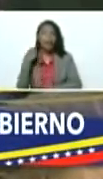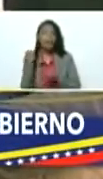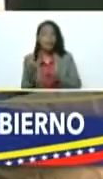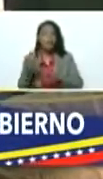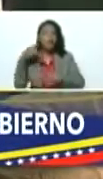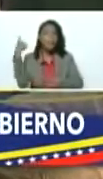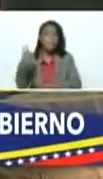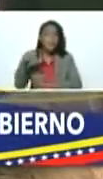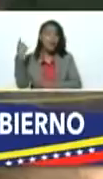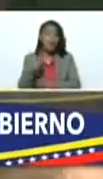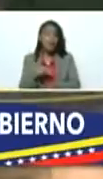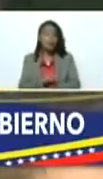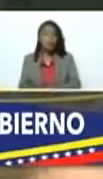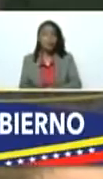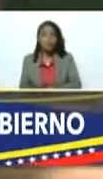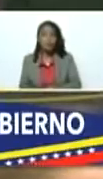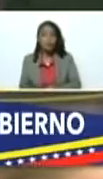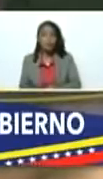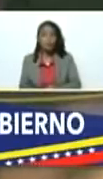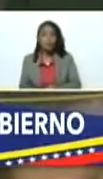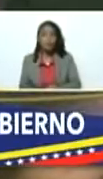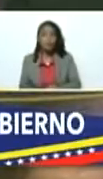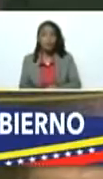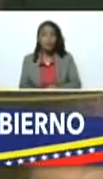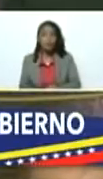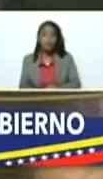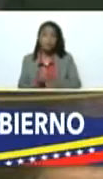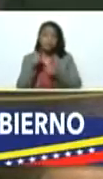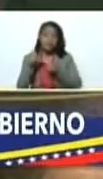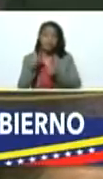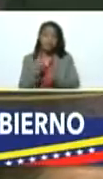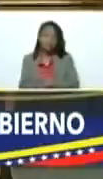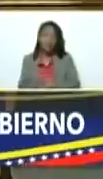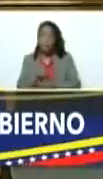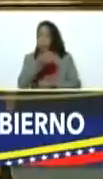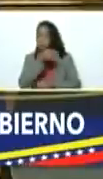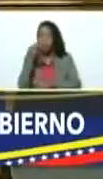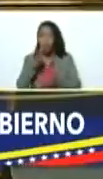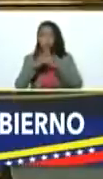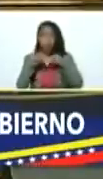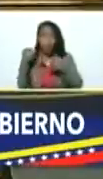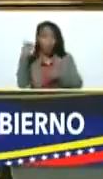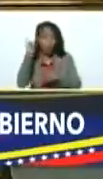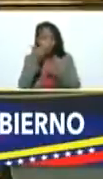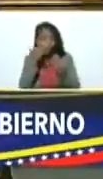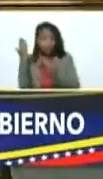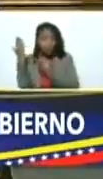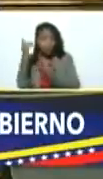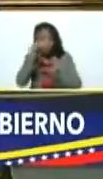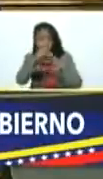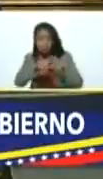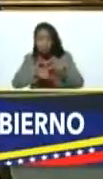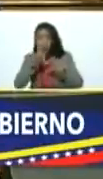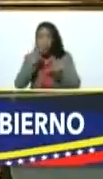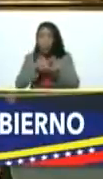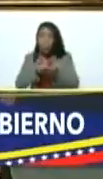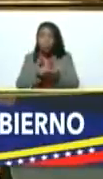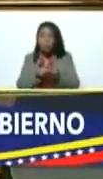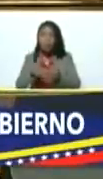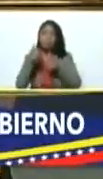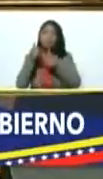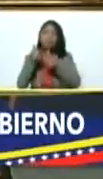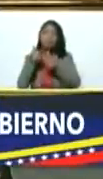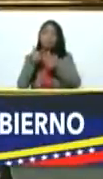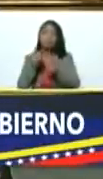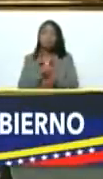pela. Está bien. Correcto. Están todos, ¿verdad? Presentes. Bueno, muy bien.